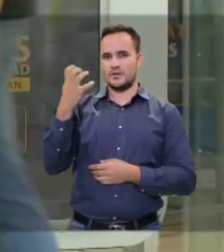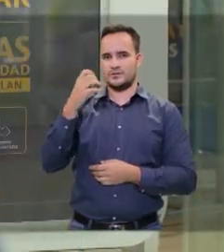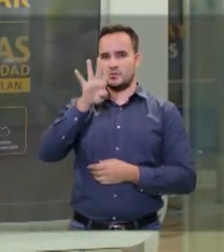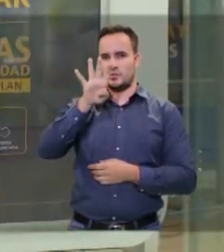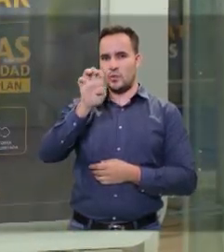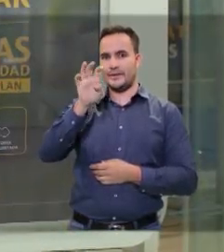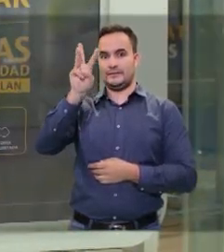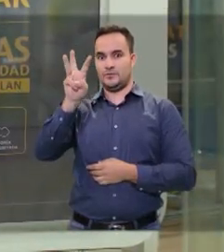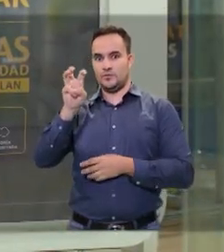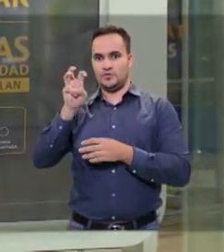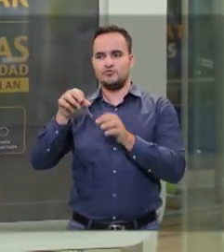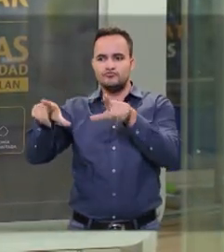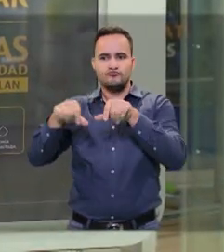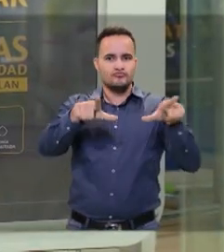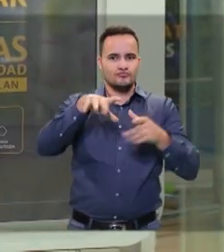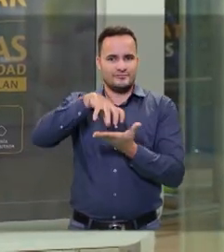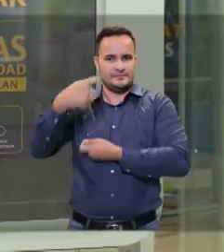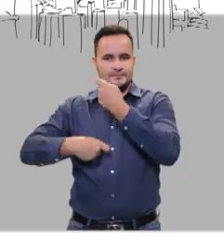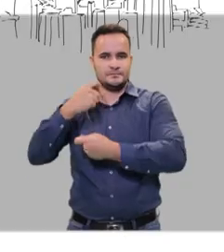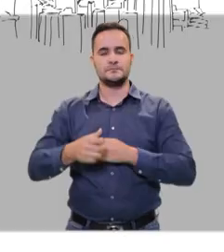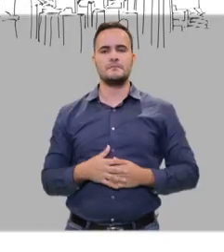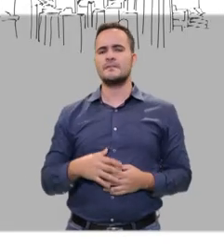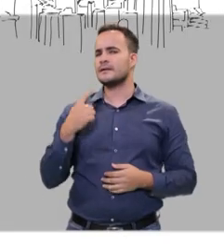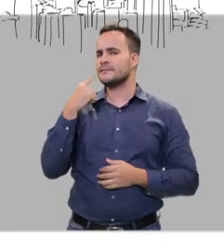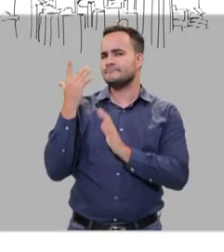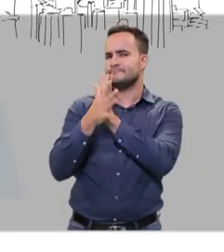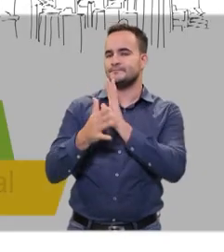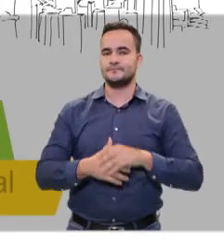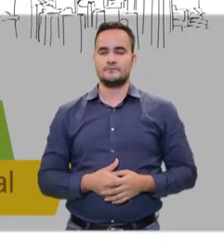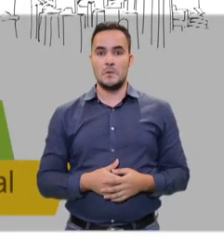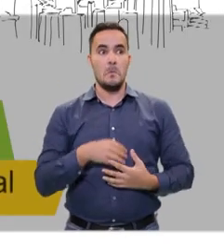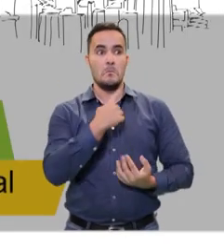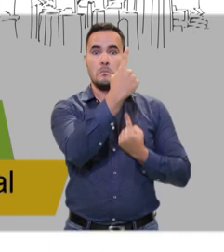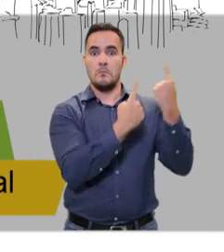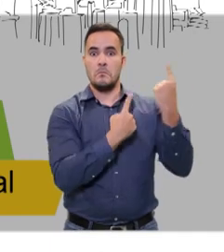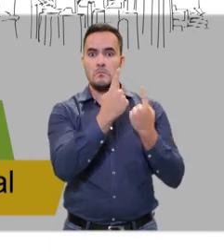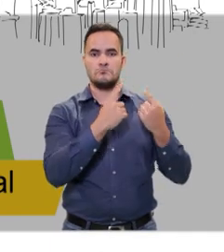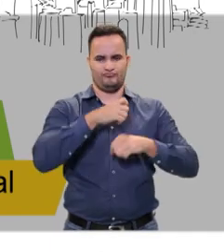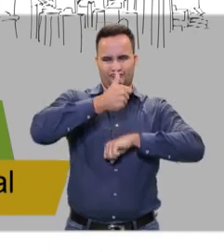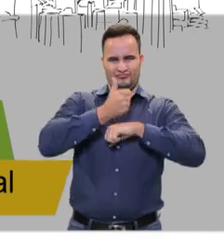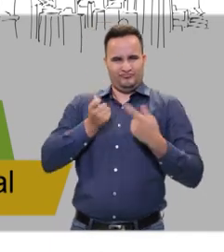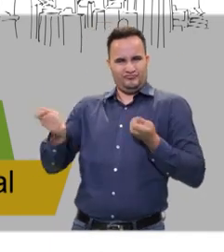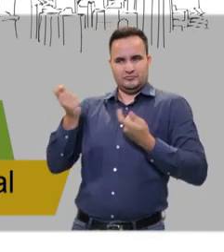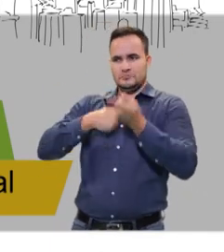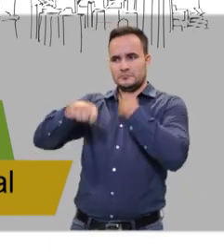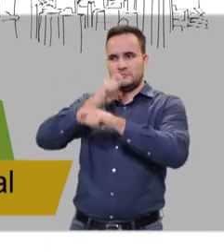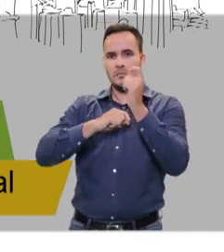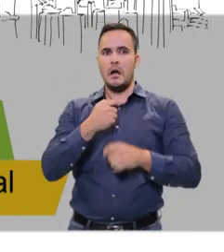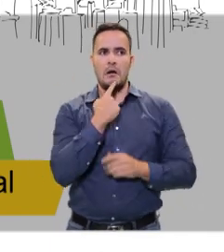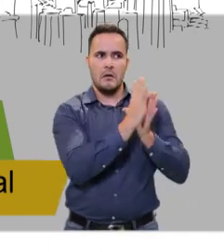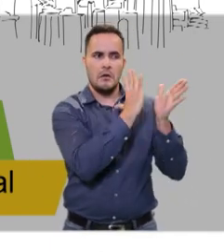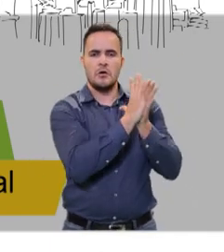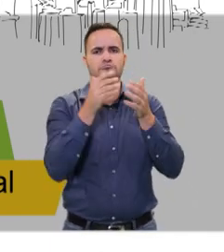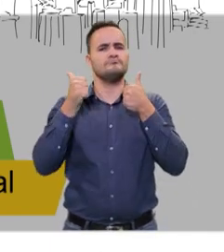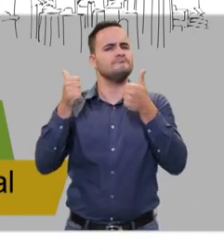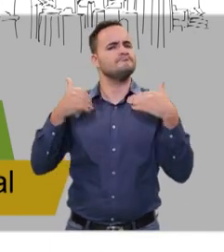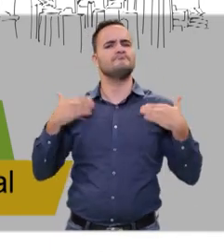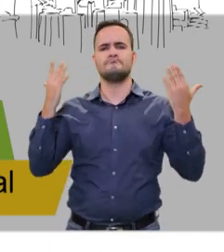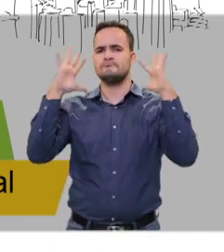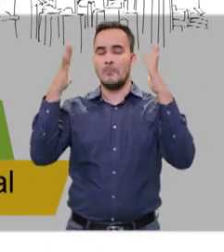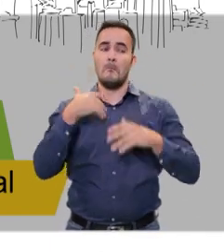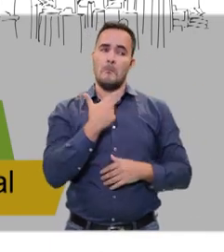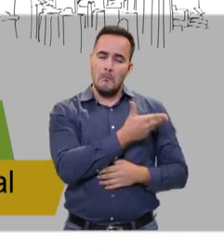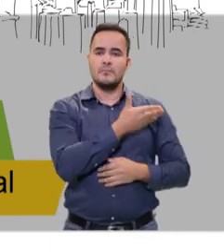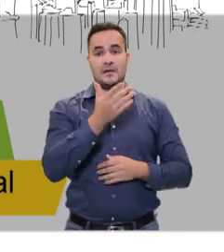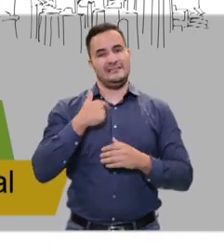498 locales. Los comerciantes han recibido sus clientes con aplausos, se siente muy buena energía y sobre